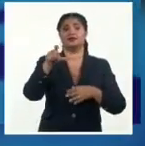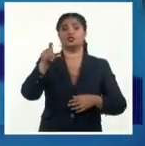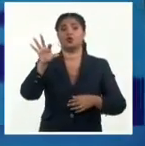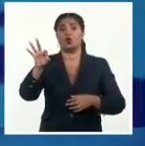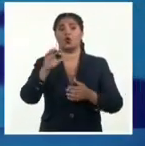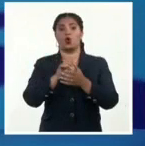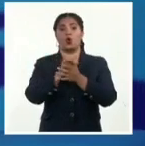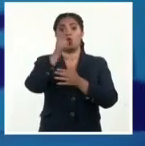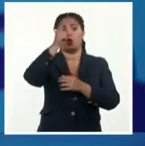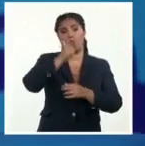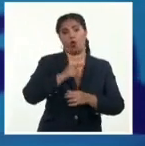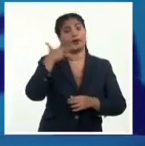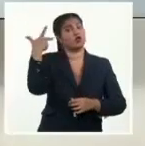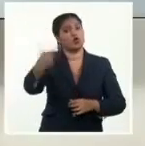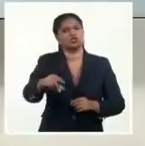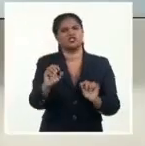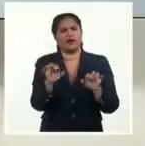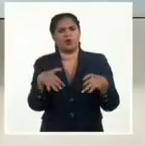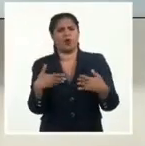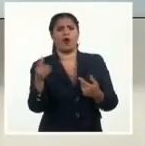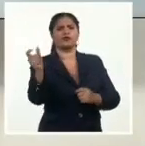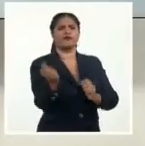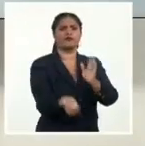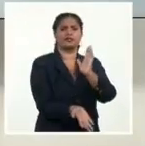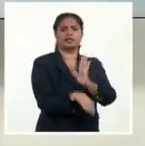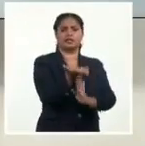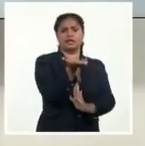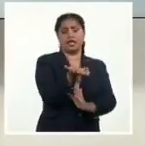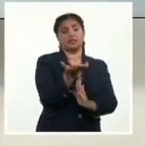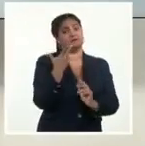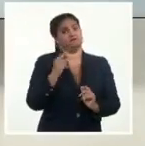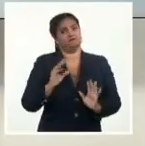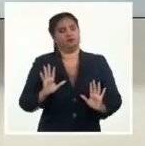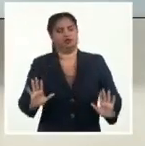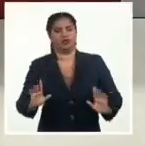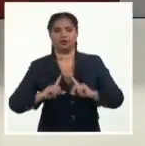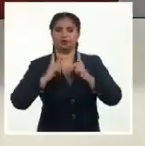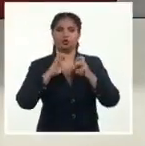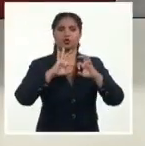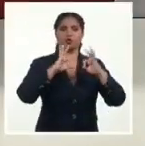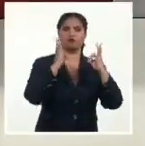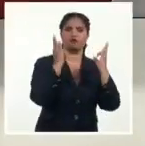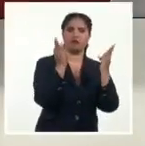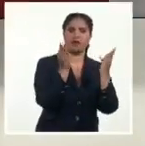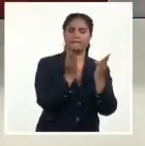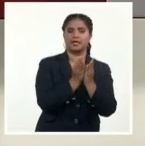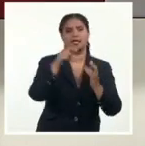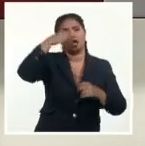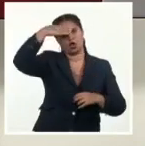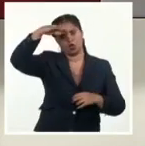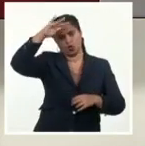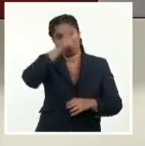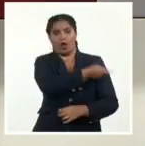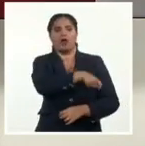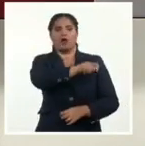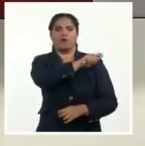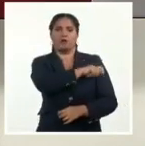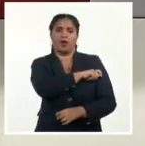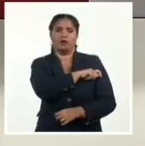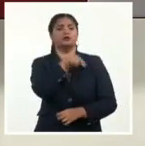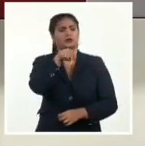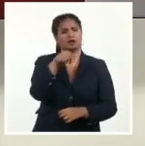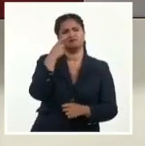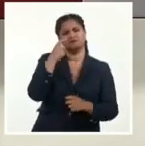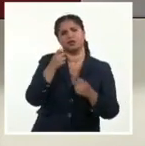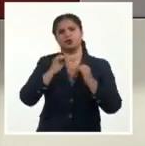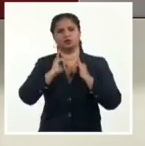momento recibirá el alta. Las autoridades del deporte cubano, todo nuestro país y la familia de este deporte a nivel mundial siguen de cerca la evolución de